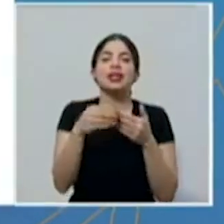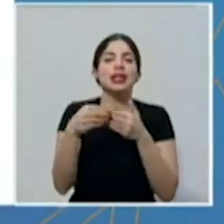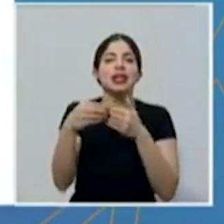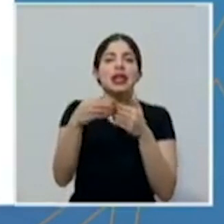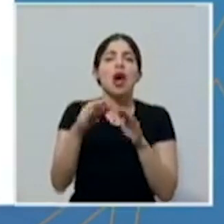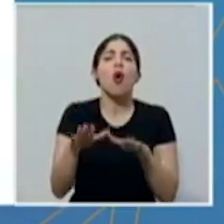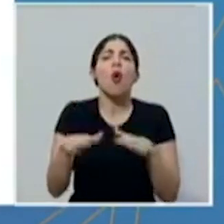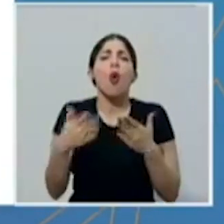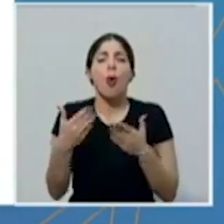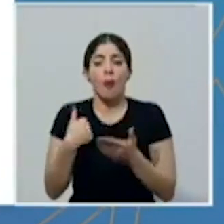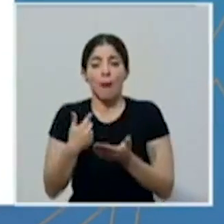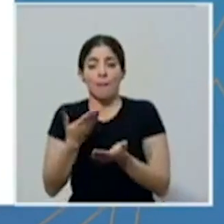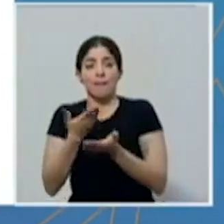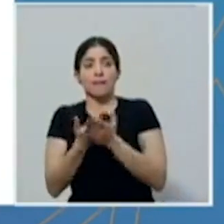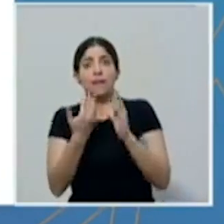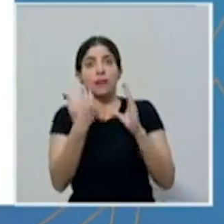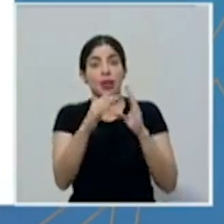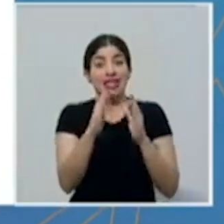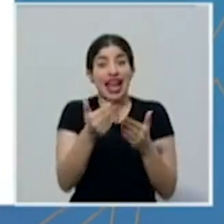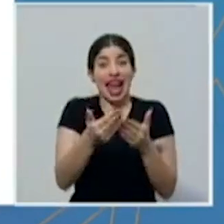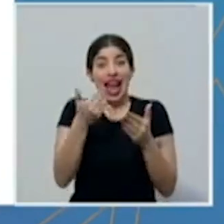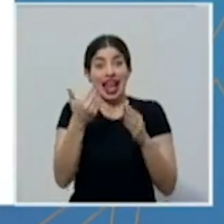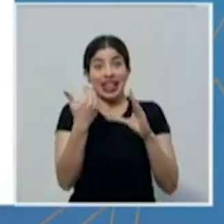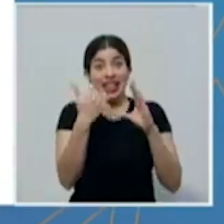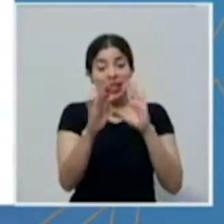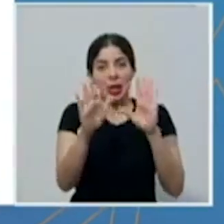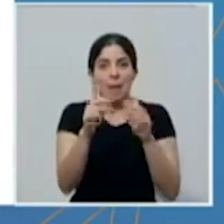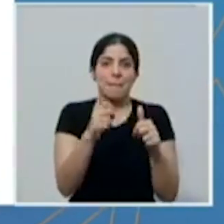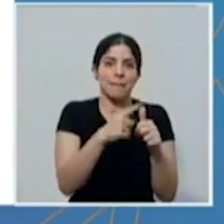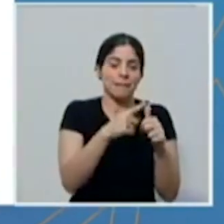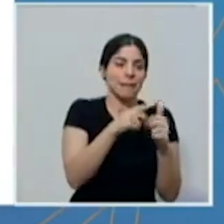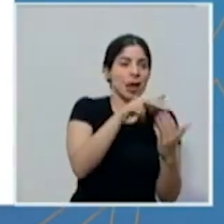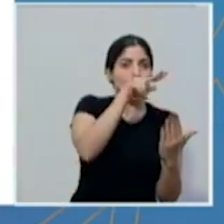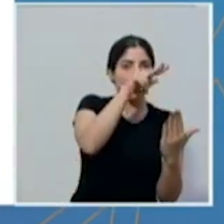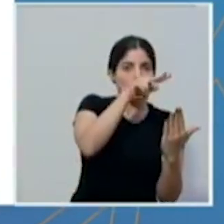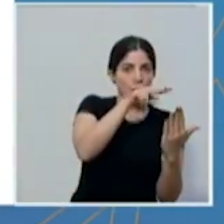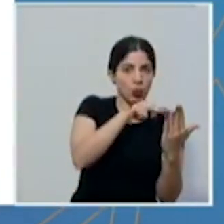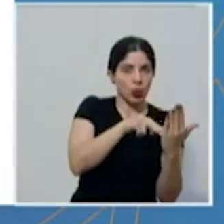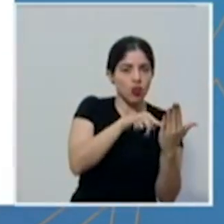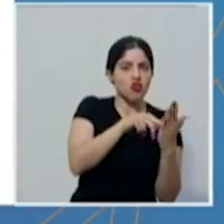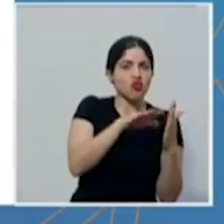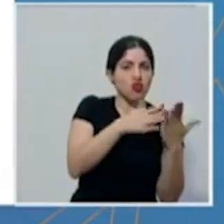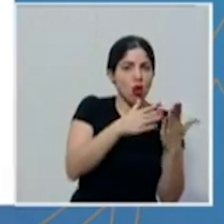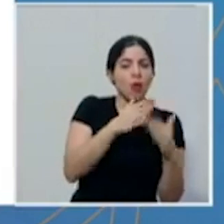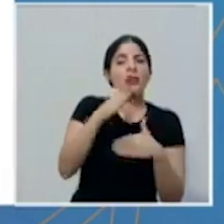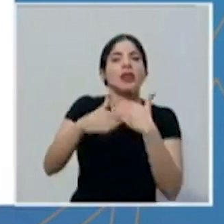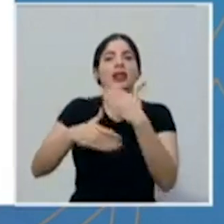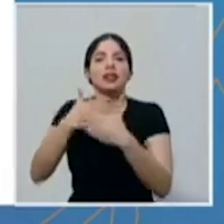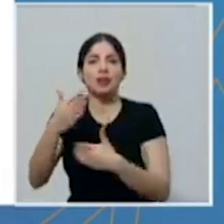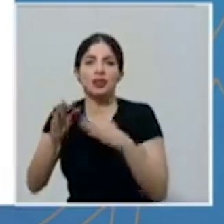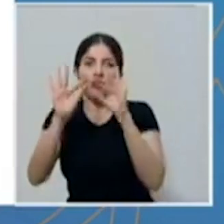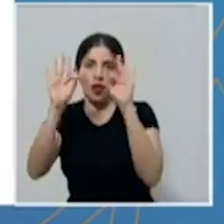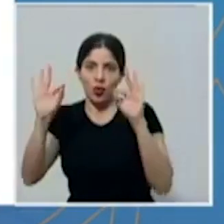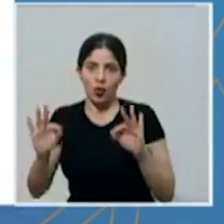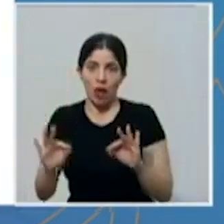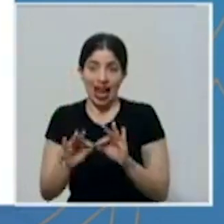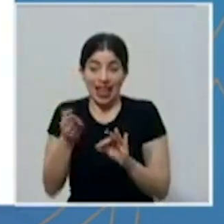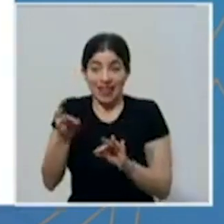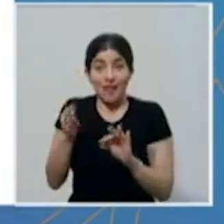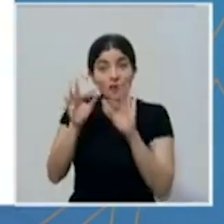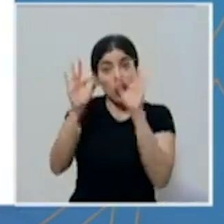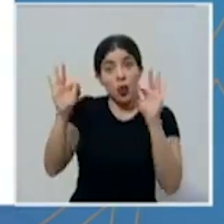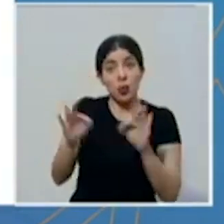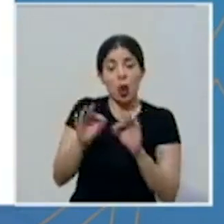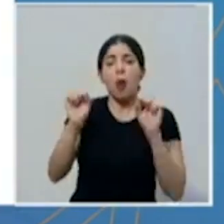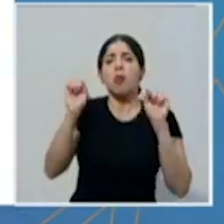importante leerse antes de ingresar al formulario. En el formulario van a encontrar la posibilidad de